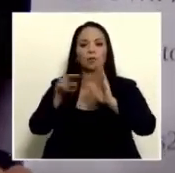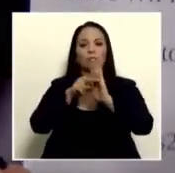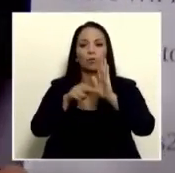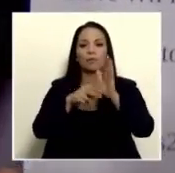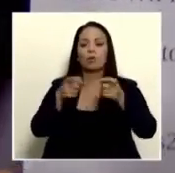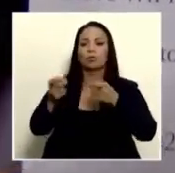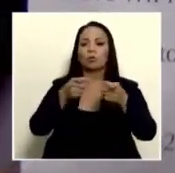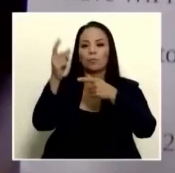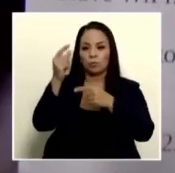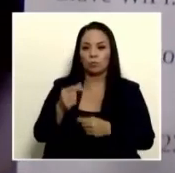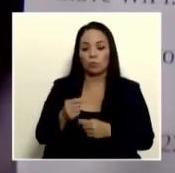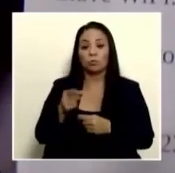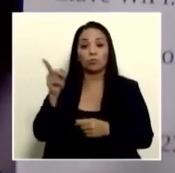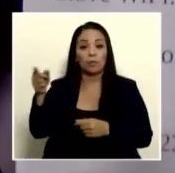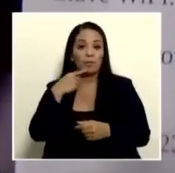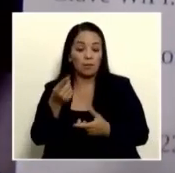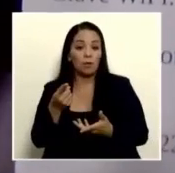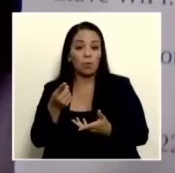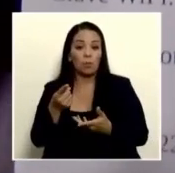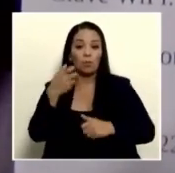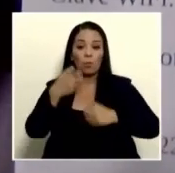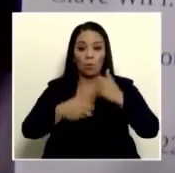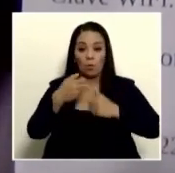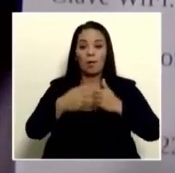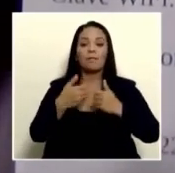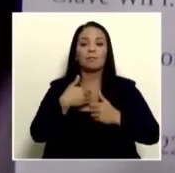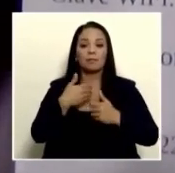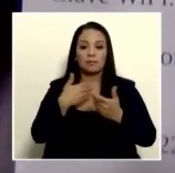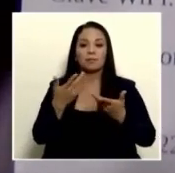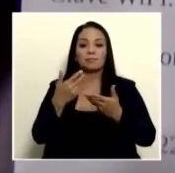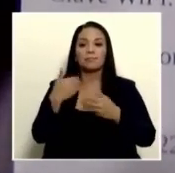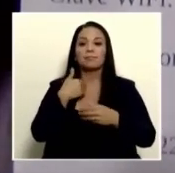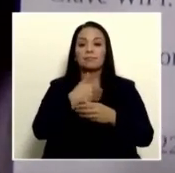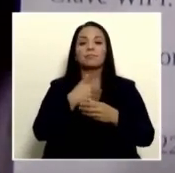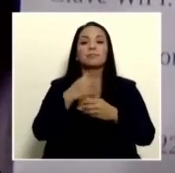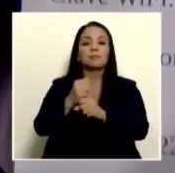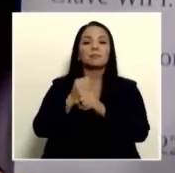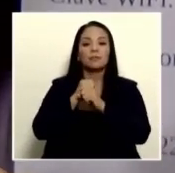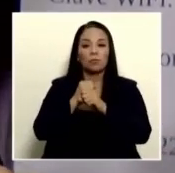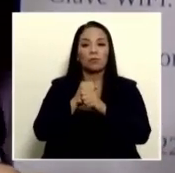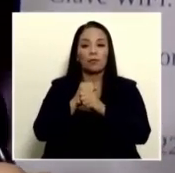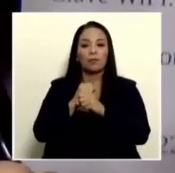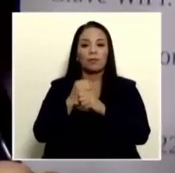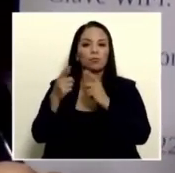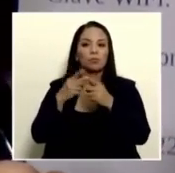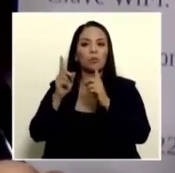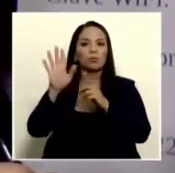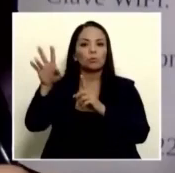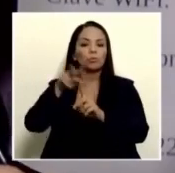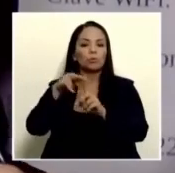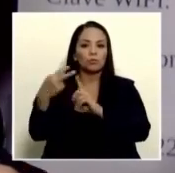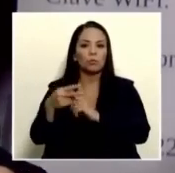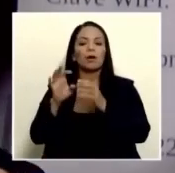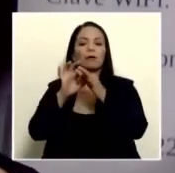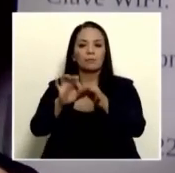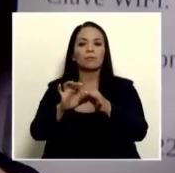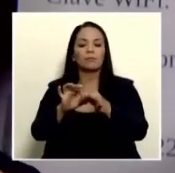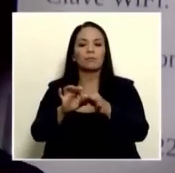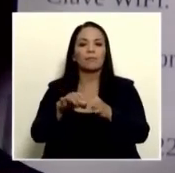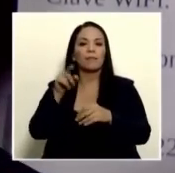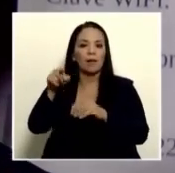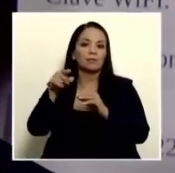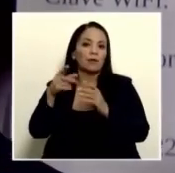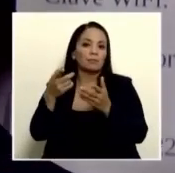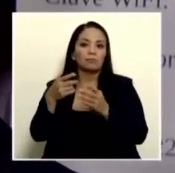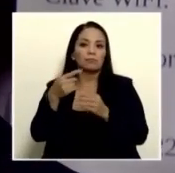control presupuestario usted ahora decía los problemas que tienen en el ministerio de seguridad así que cuál es su posición con respecto a esa